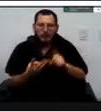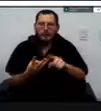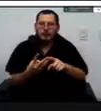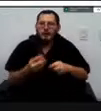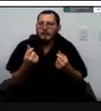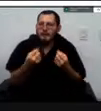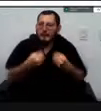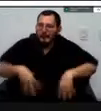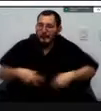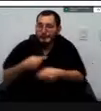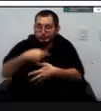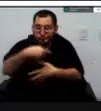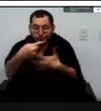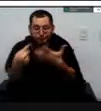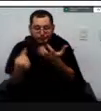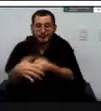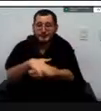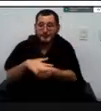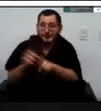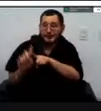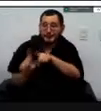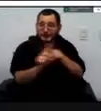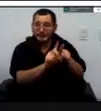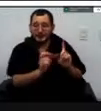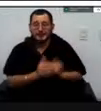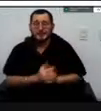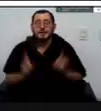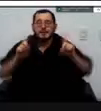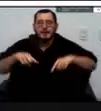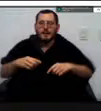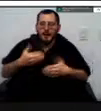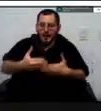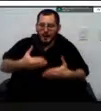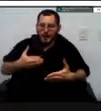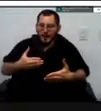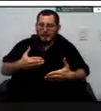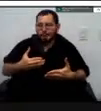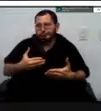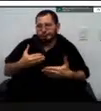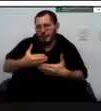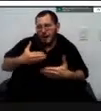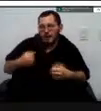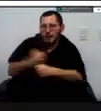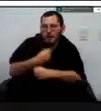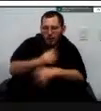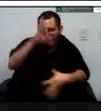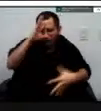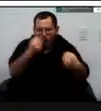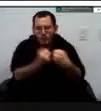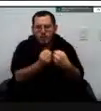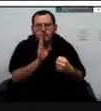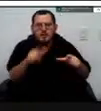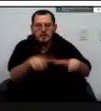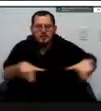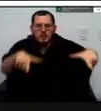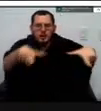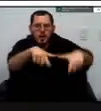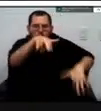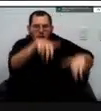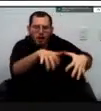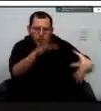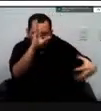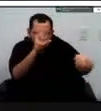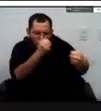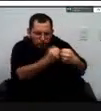con la Secretaría de Competitividad ellos están encargados de hacer todo un inventario de daños de los bienes